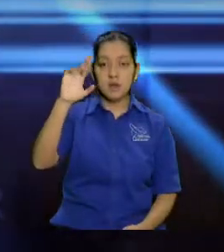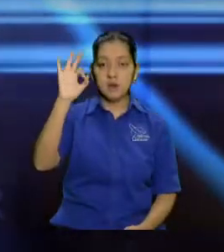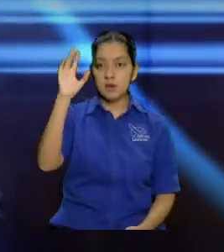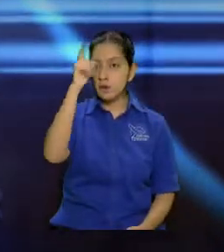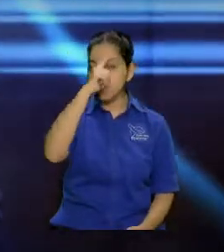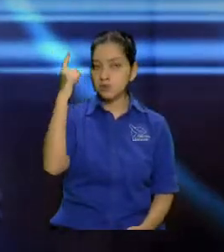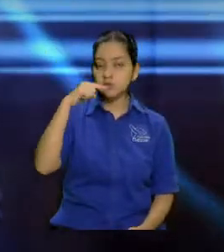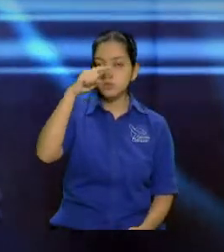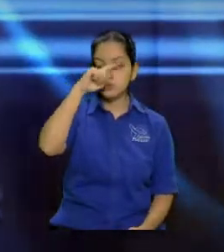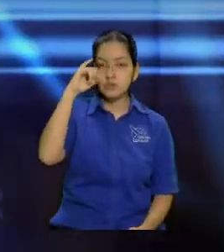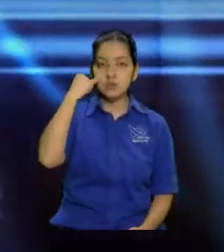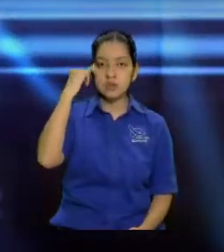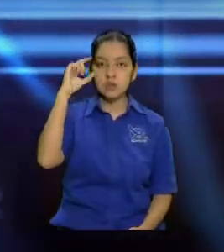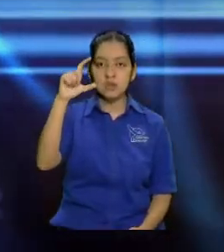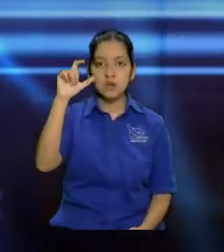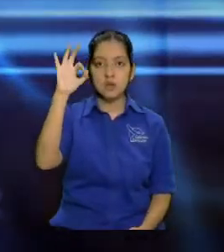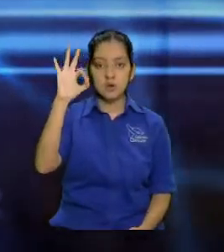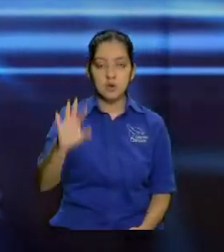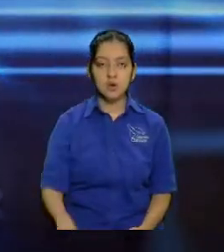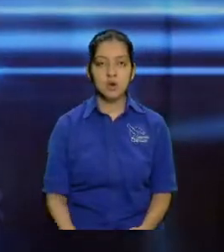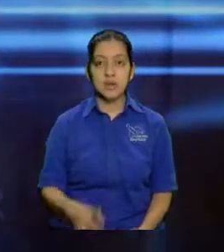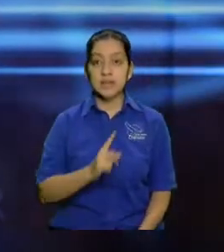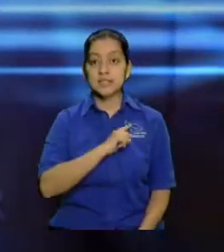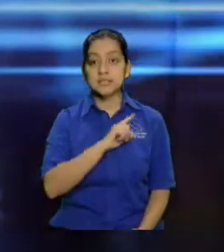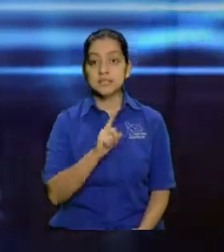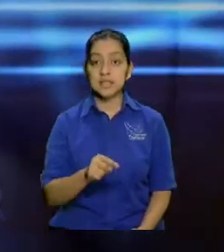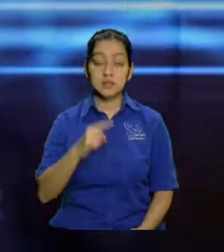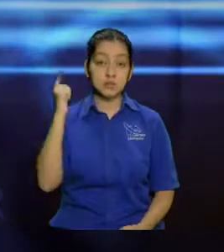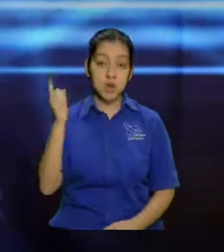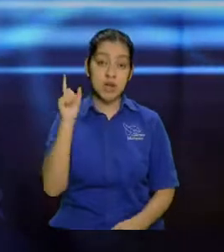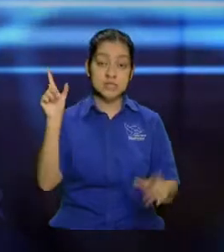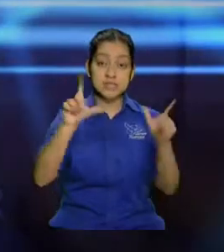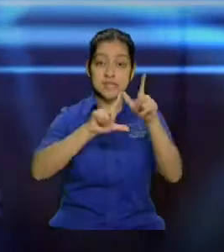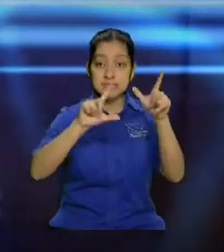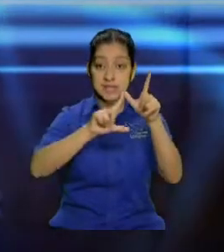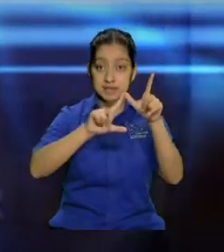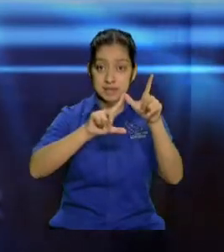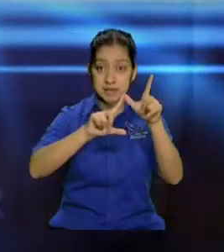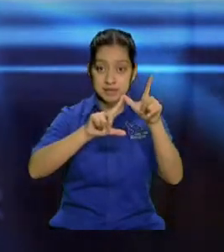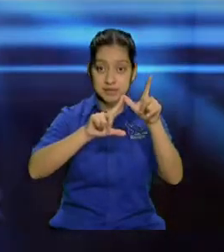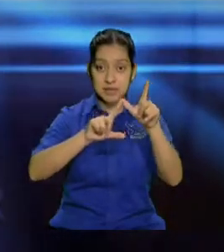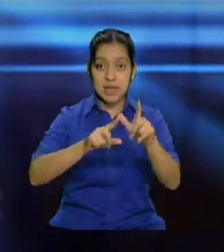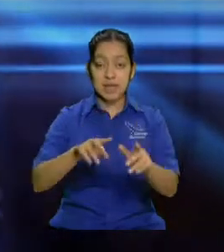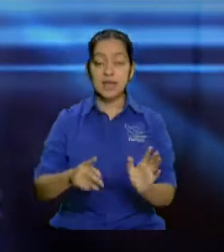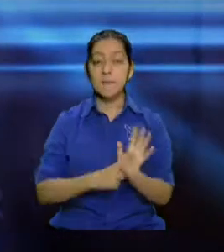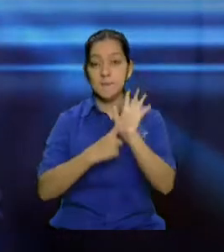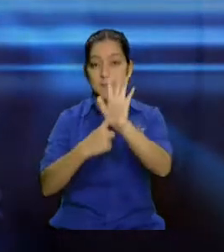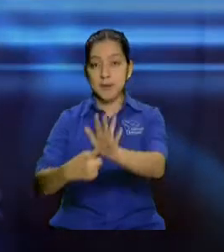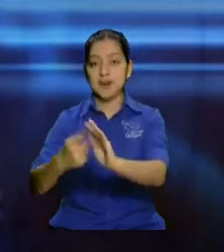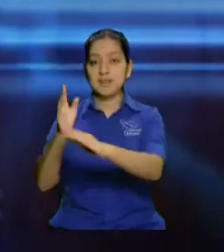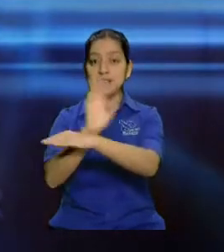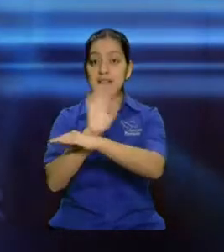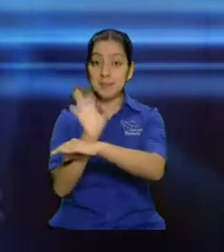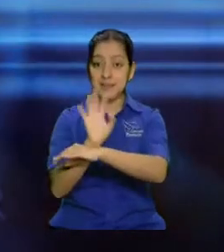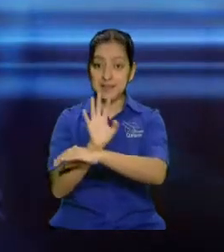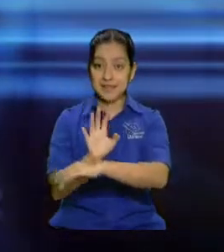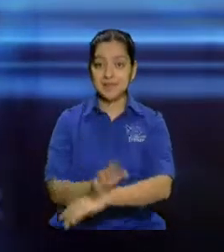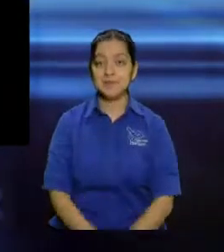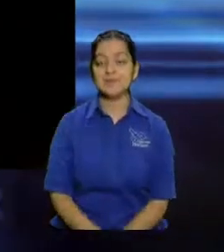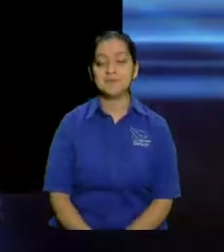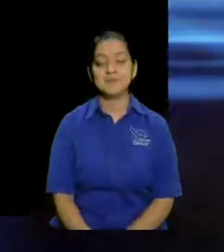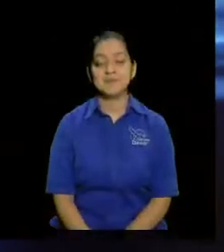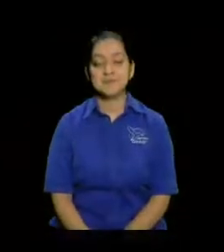o los oyó. Están todas las letras estas, ¿verdad? Ale, Bet, Gimel, Dalet, Hei, Baut, Chaín,